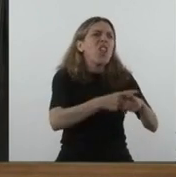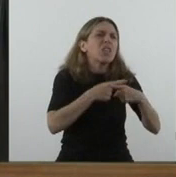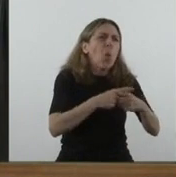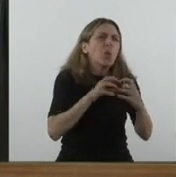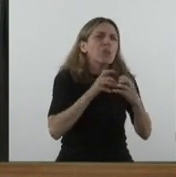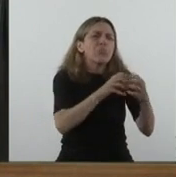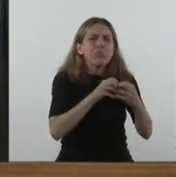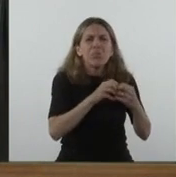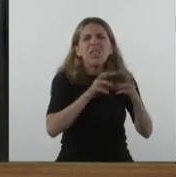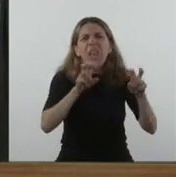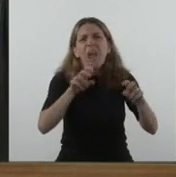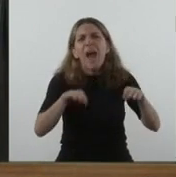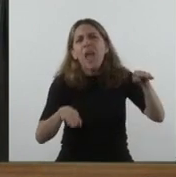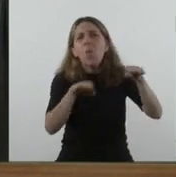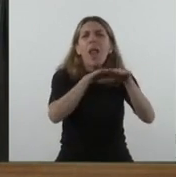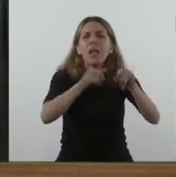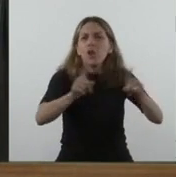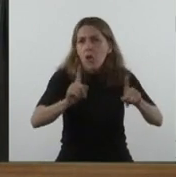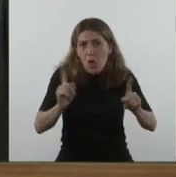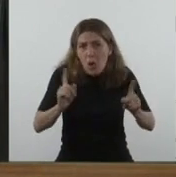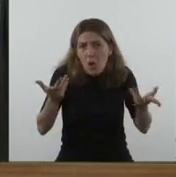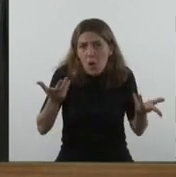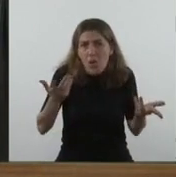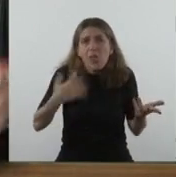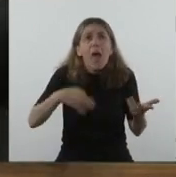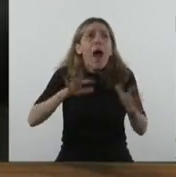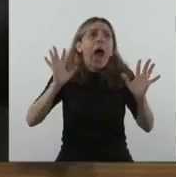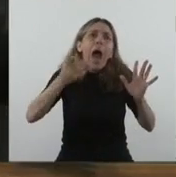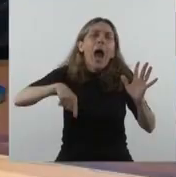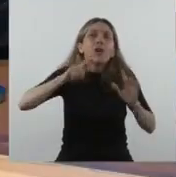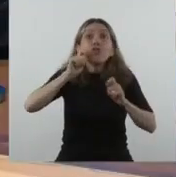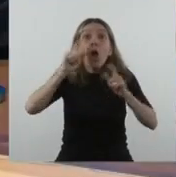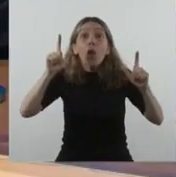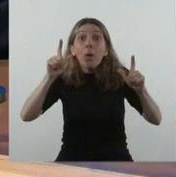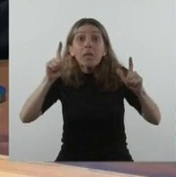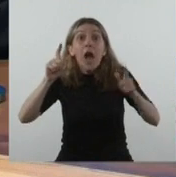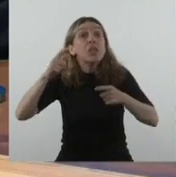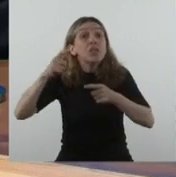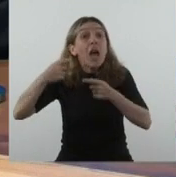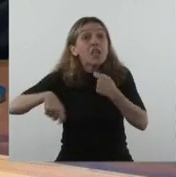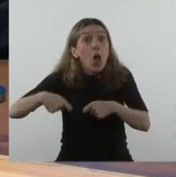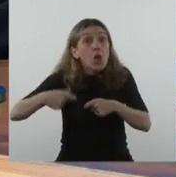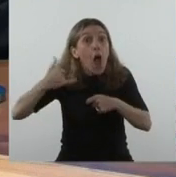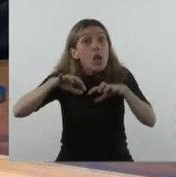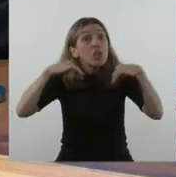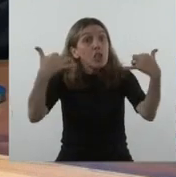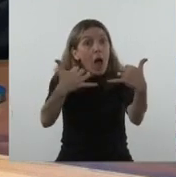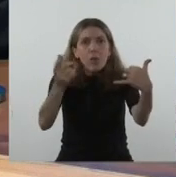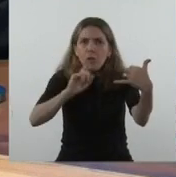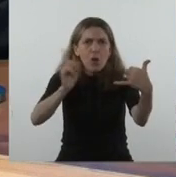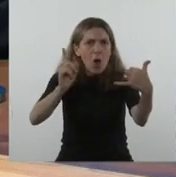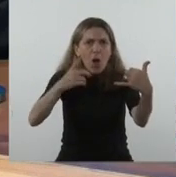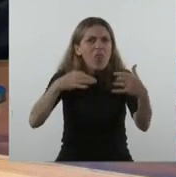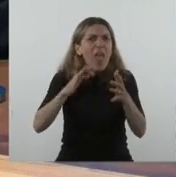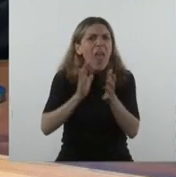y nadie debería asombrarse porque Santiago tenga un estadio de esta naturaleza, nadie, deberíamos